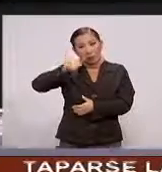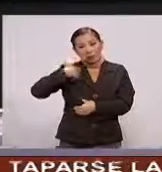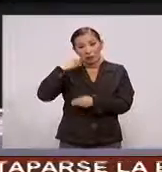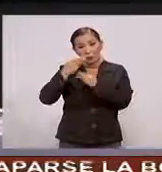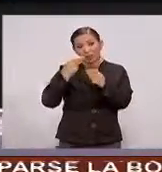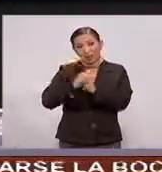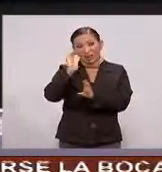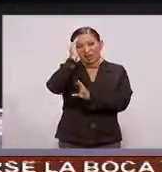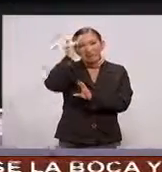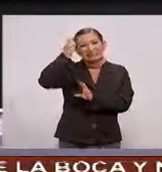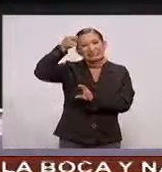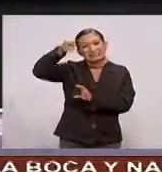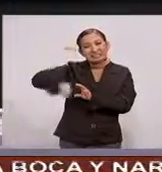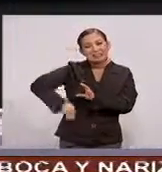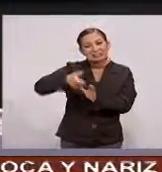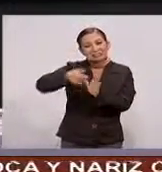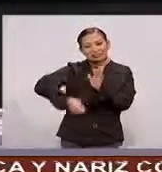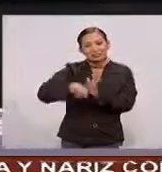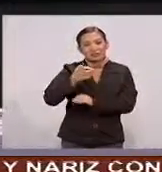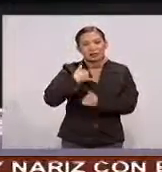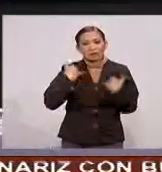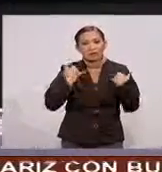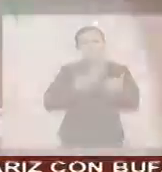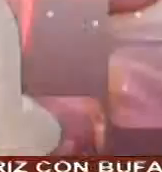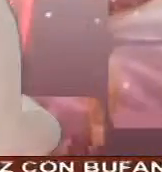a que Conozca más Sobre ellos